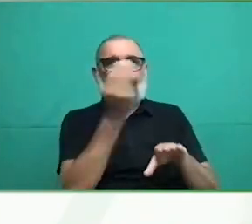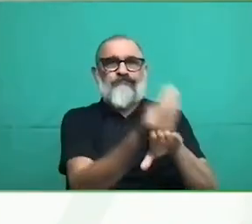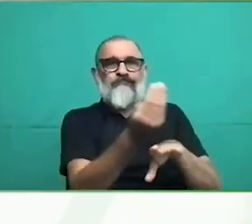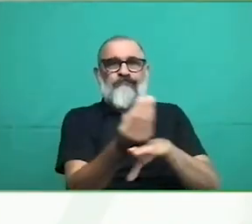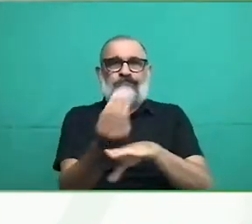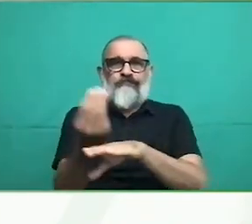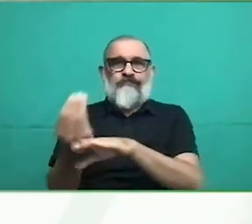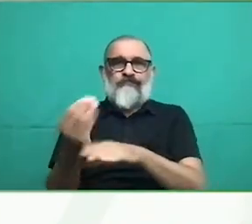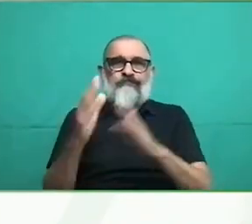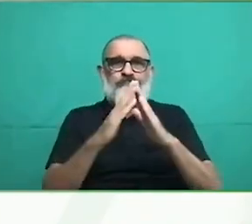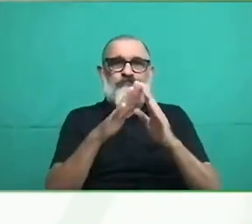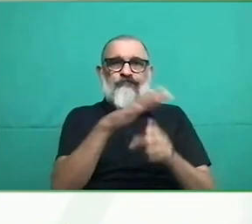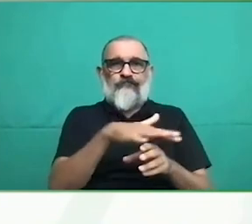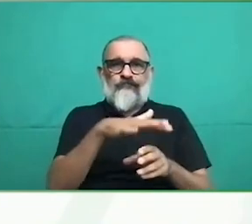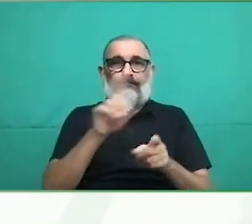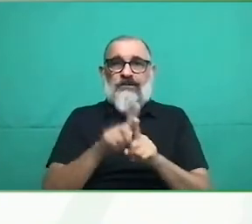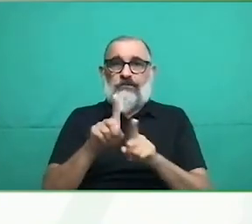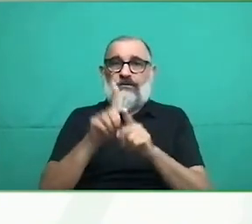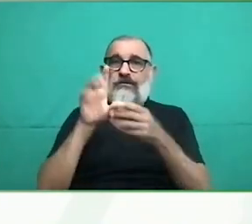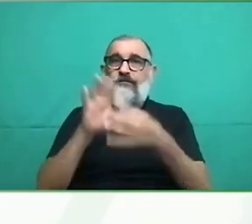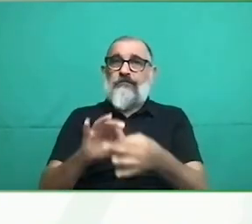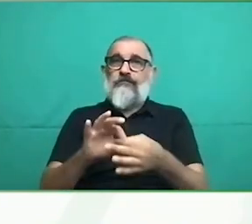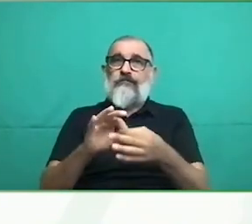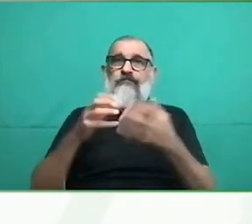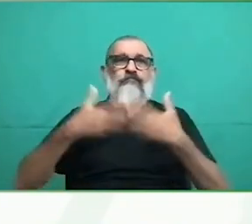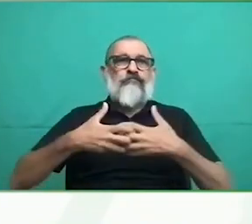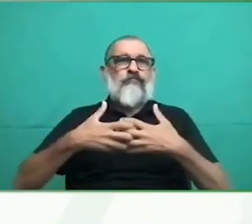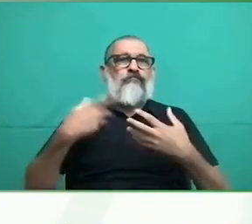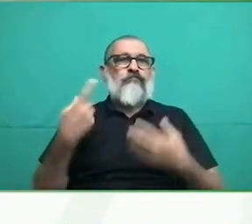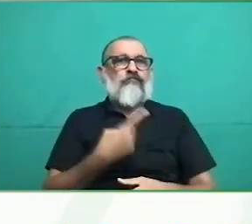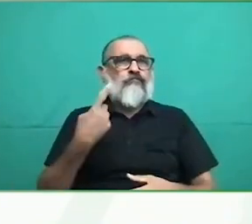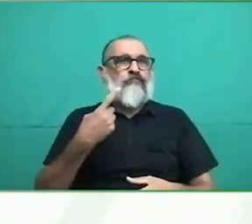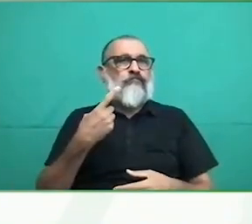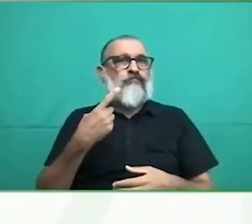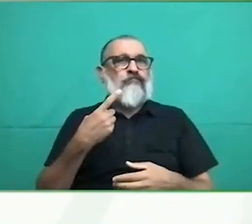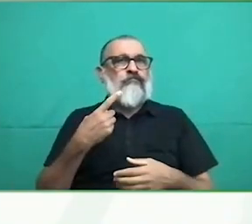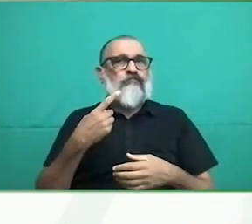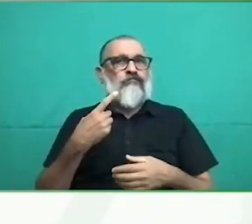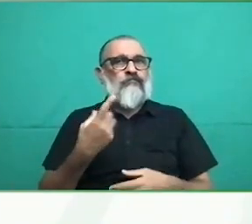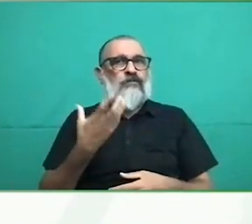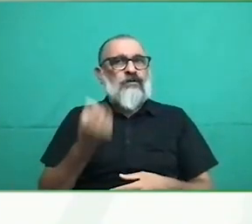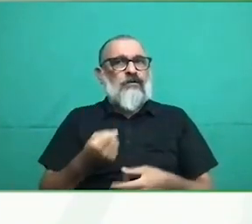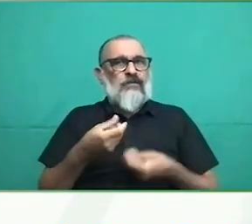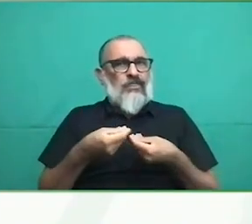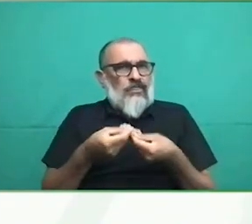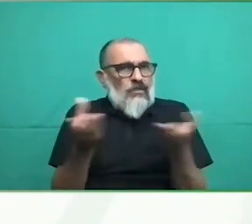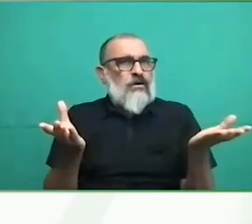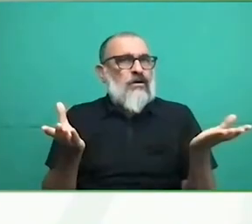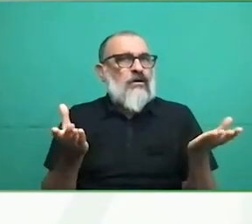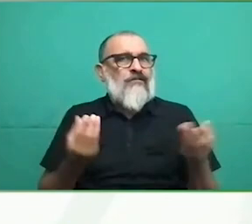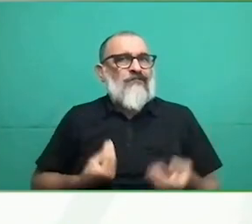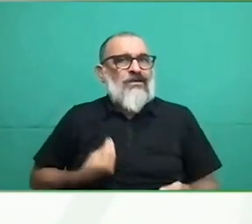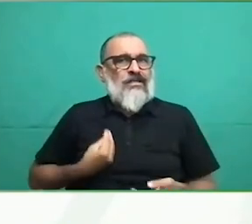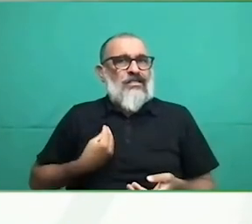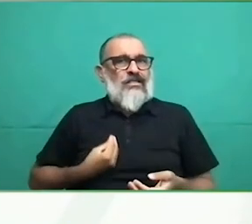de darles la vida independiente, también formarlos laboralmente e